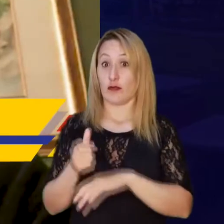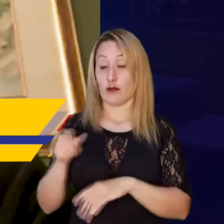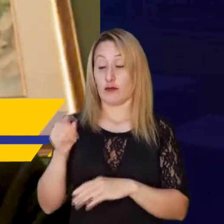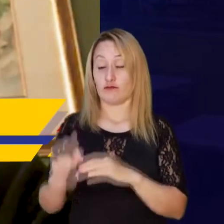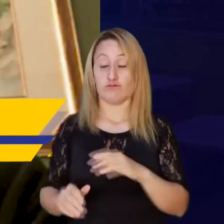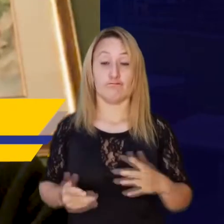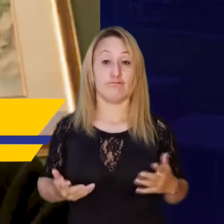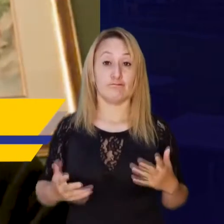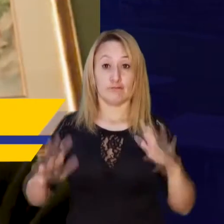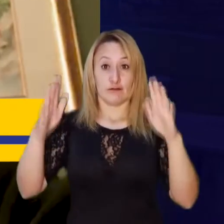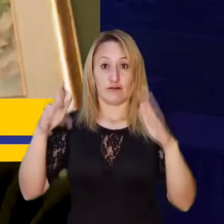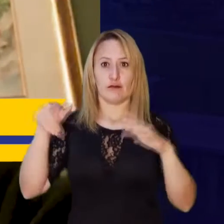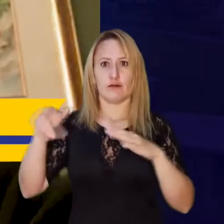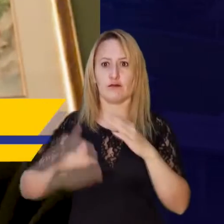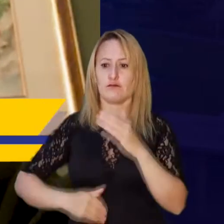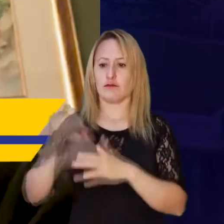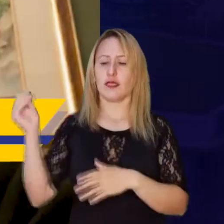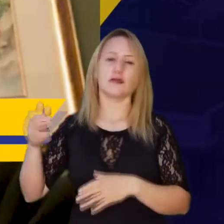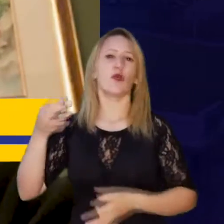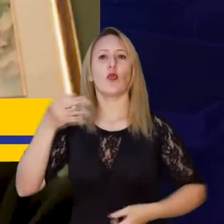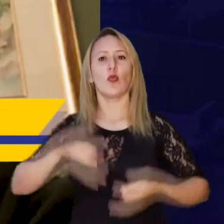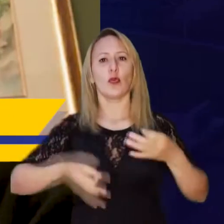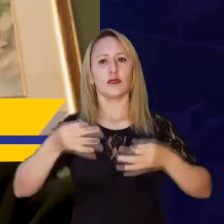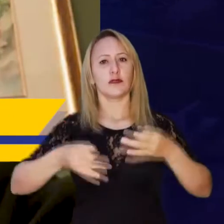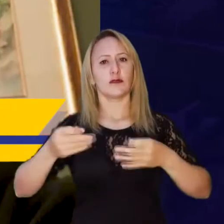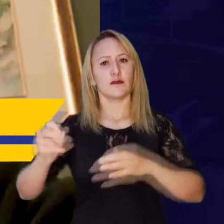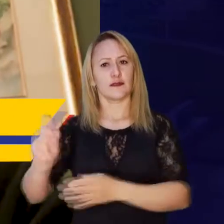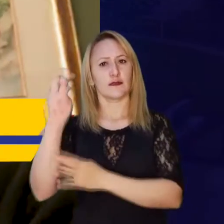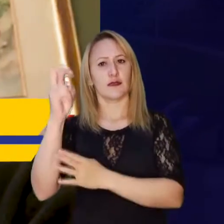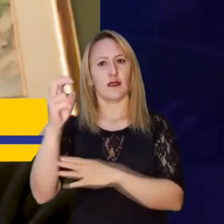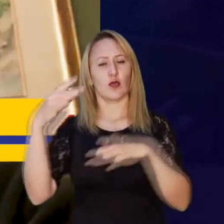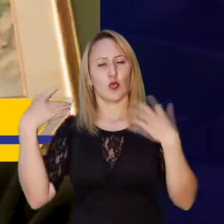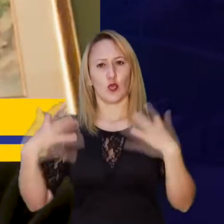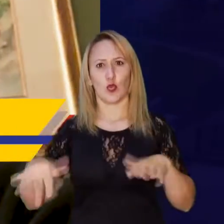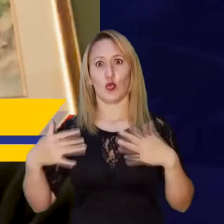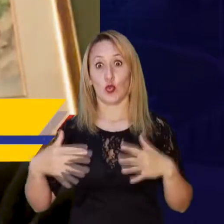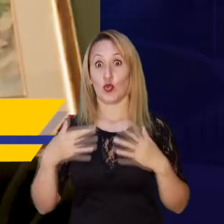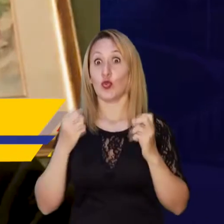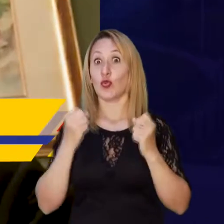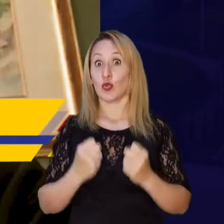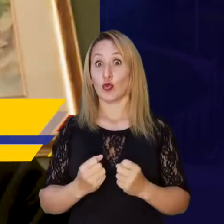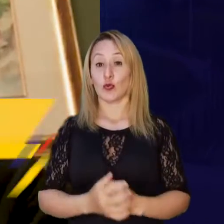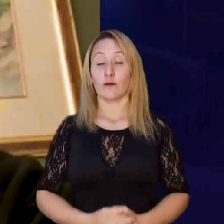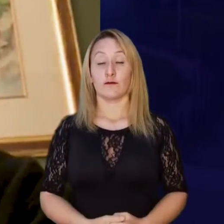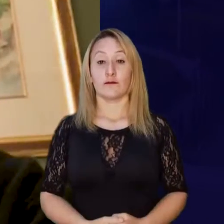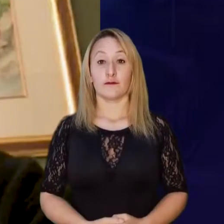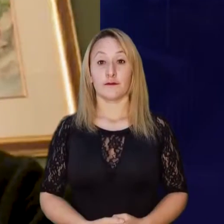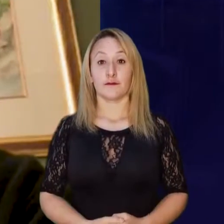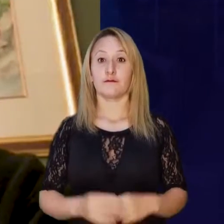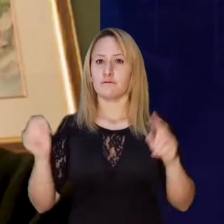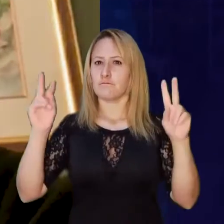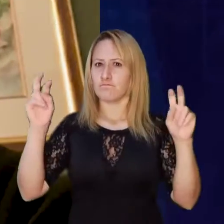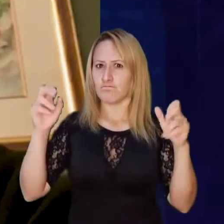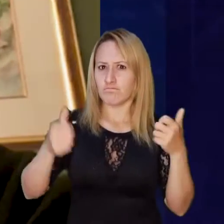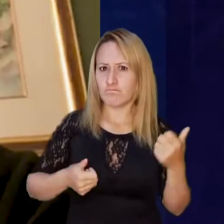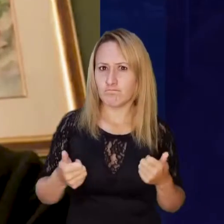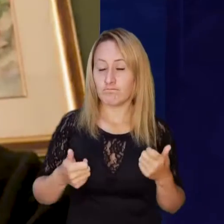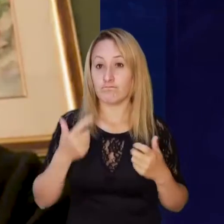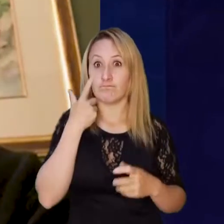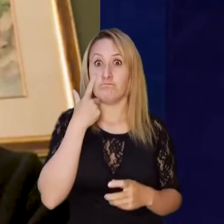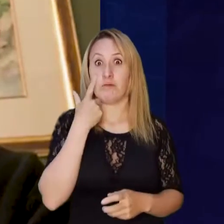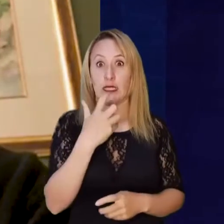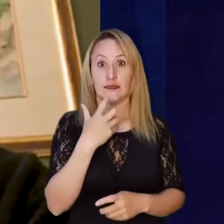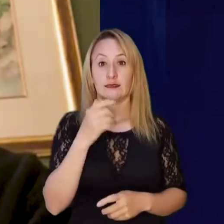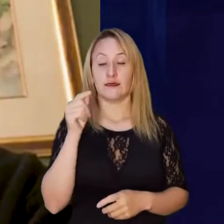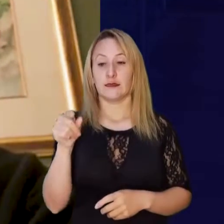la Contraloría haya iniciado juicios fiscales de gran envergadura sobre